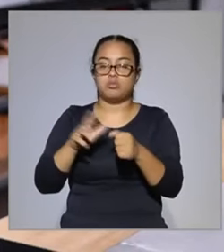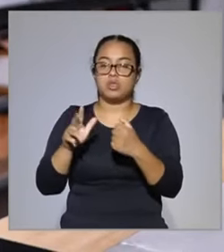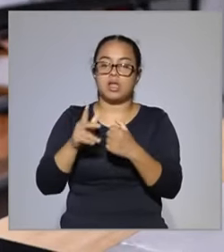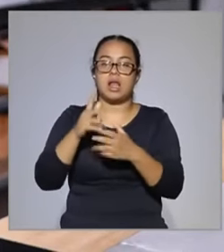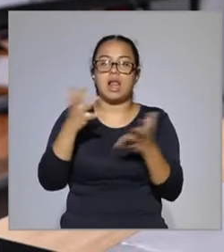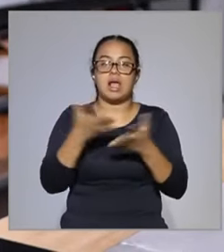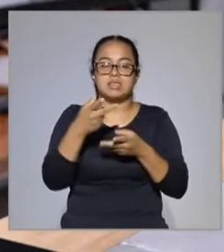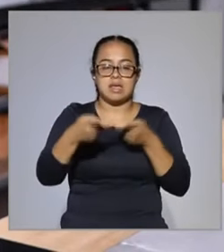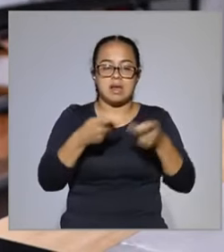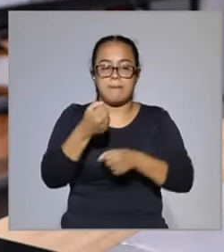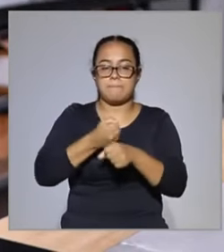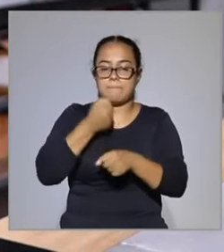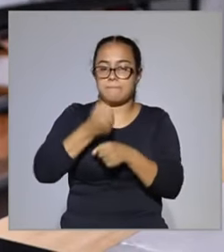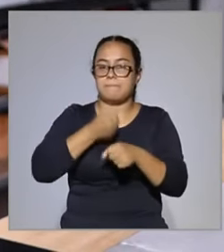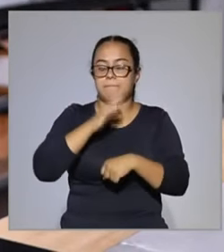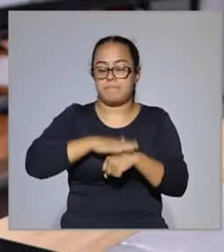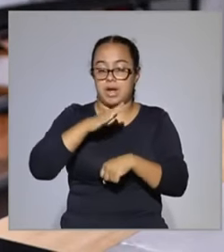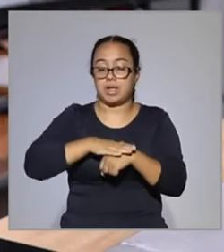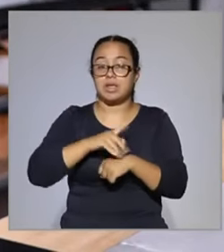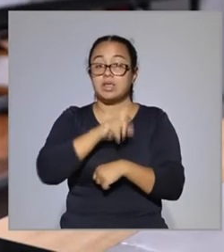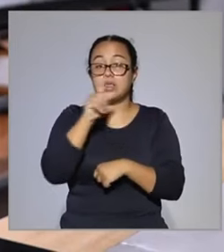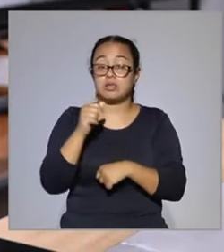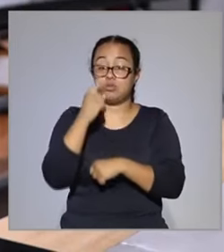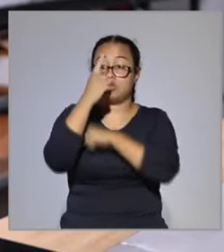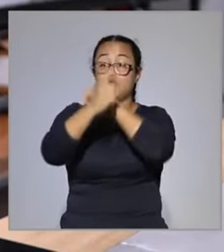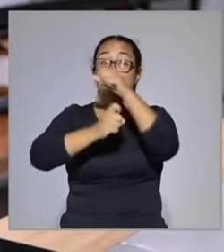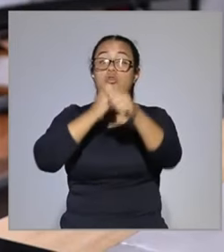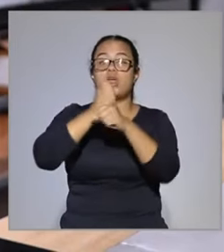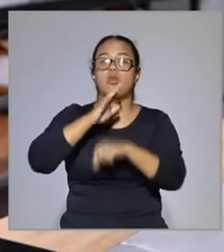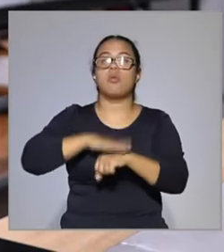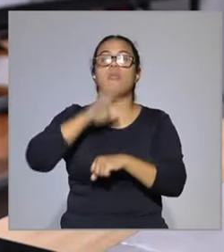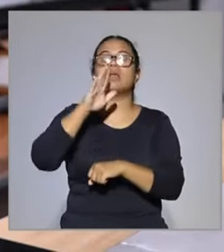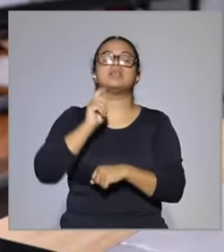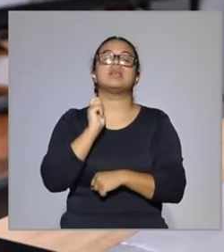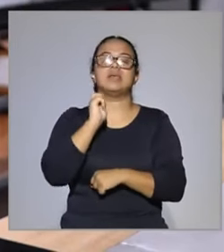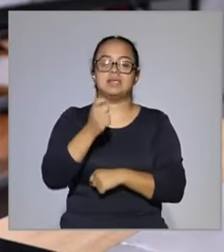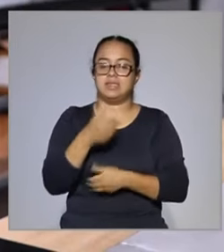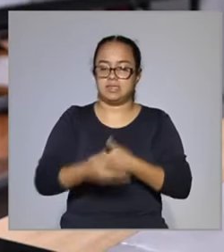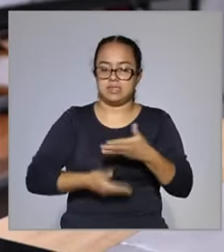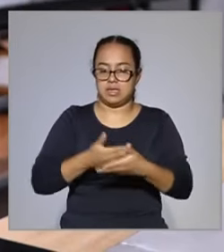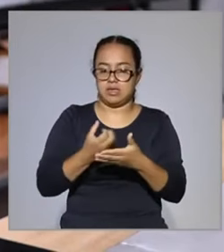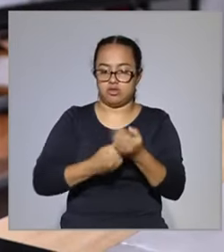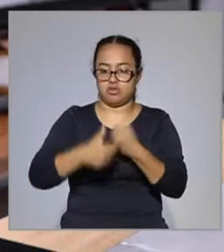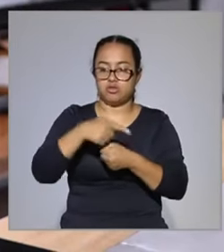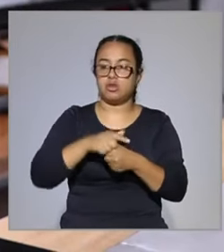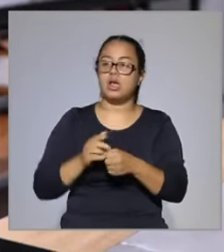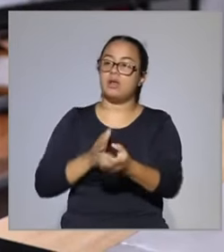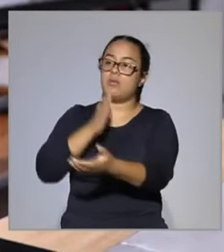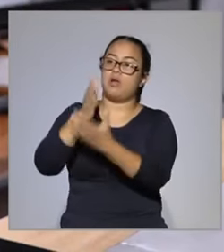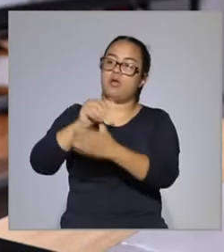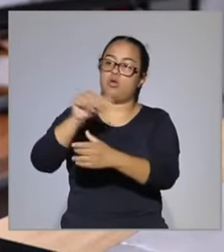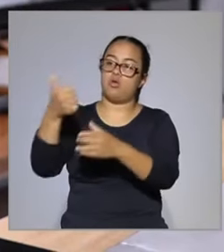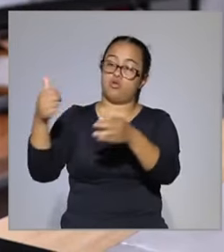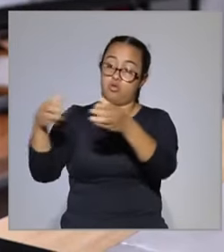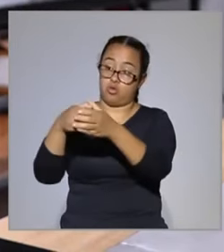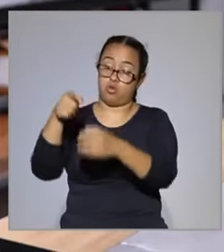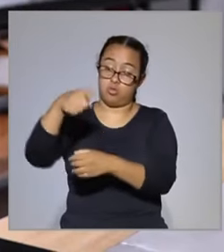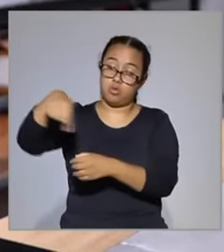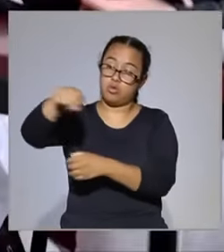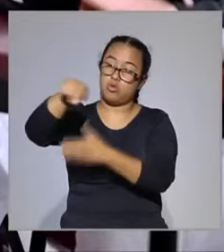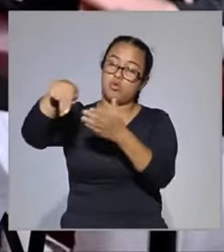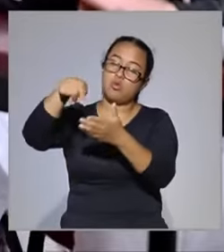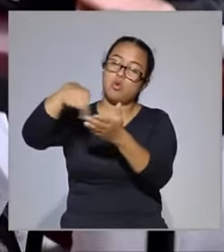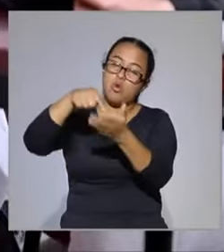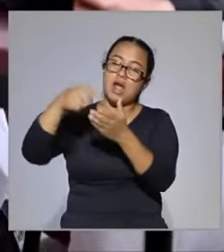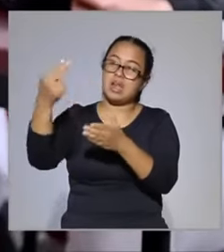prácticas. Y después concluyen un año más de servicio social, donde viajan a alguna comunidad donde se ha requerido el servicio